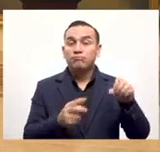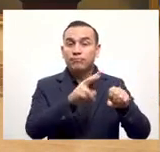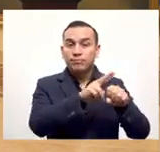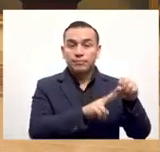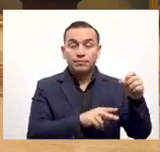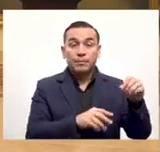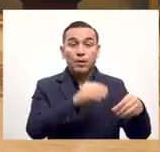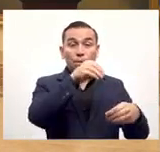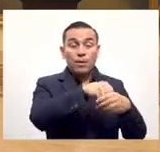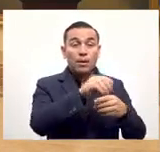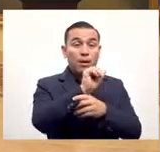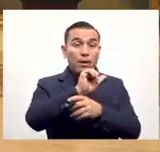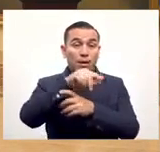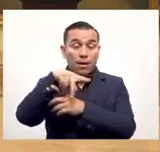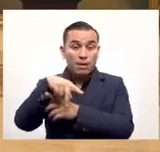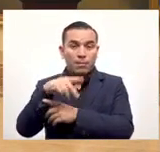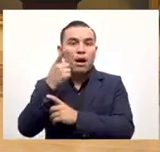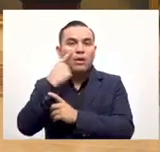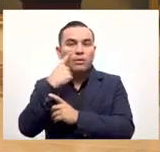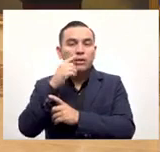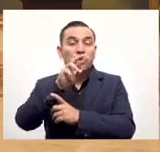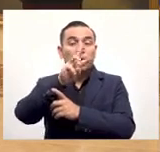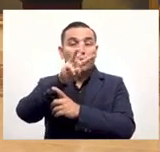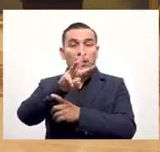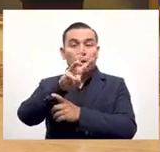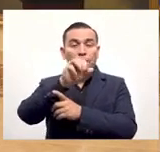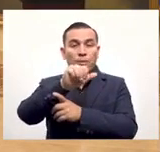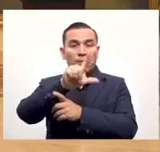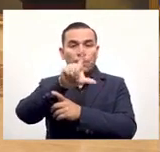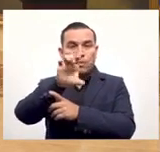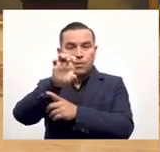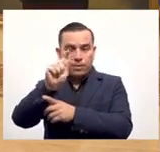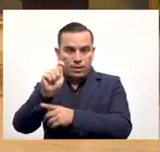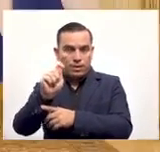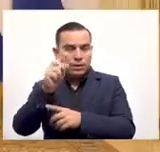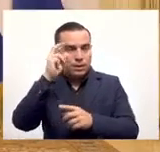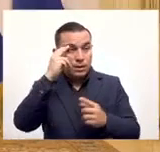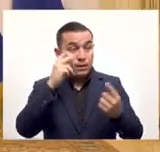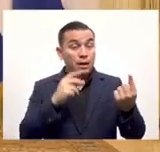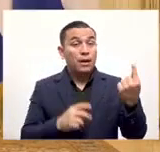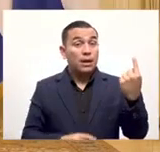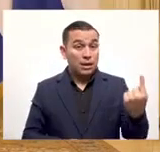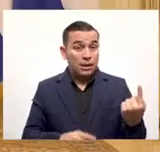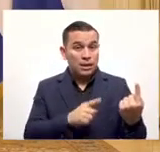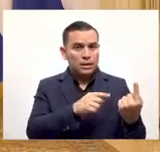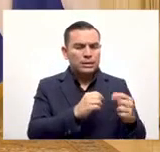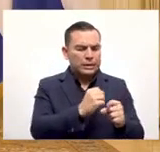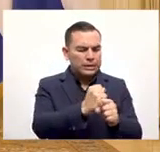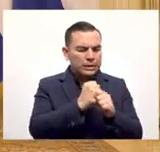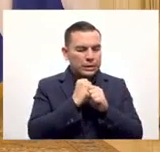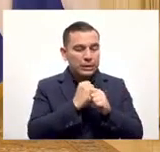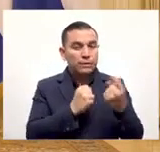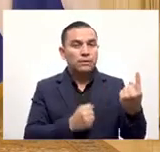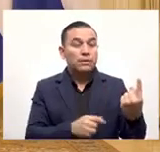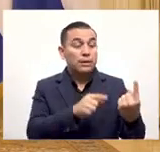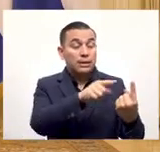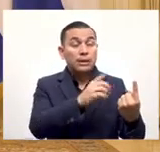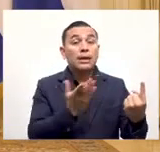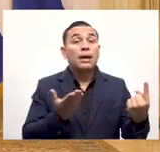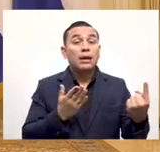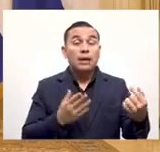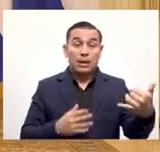Cecilia pero como los tiene en el app en el wallet y no quiere ir a sacar el efectivo sino que quiere tener la seguridad del wallet